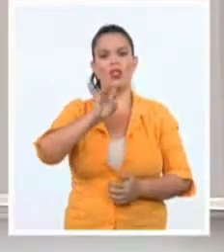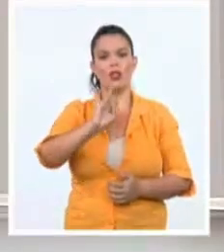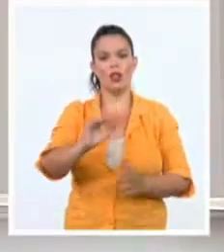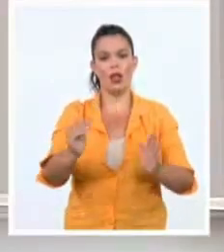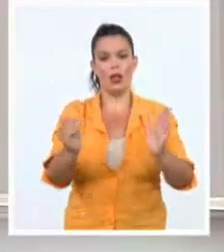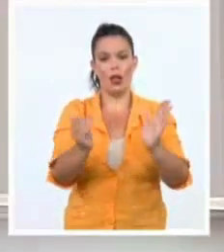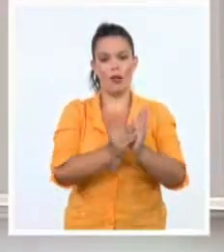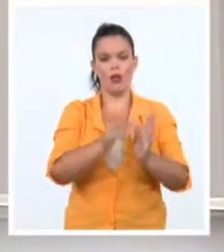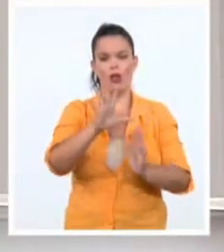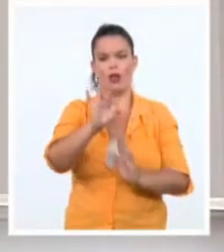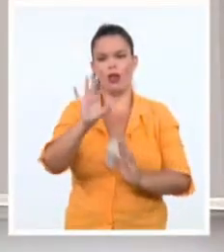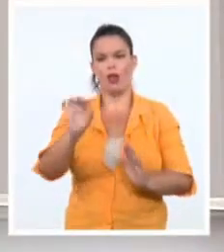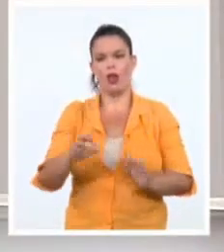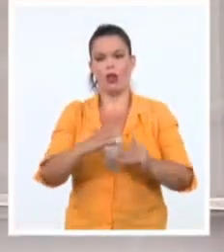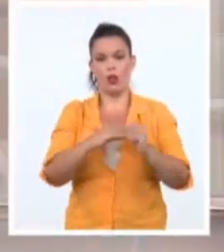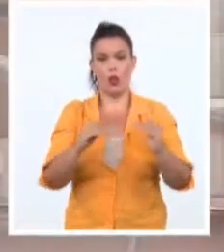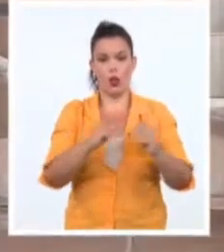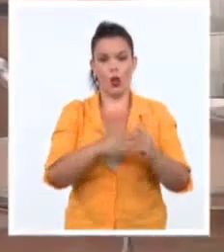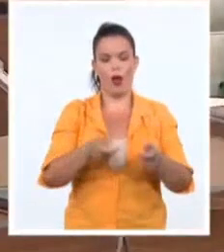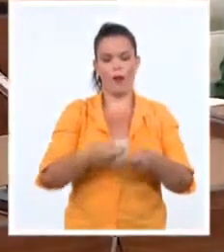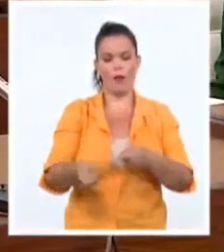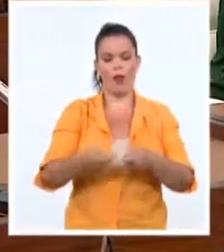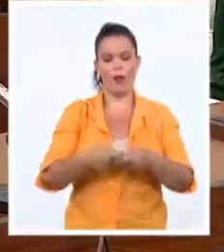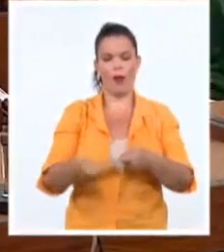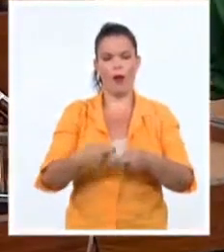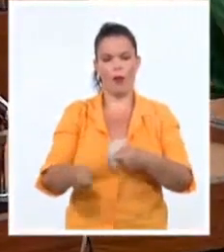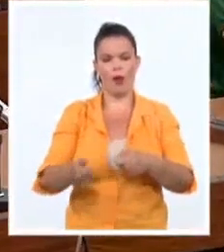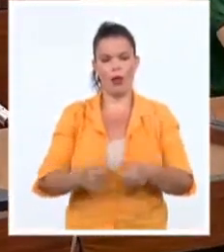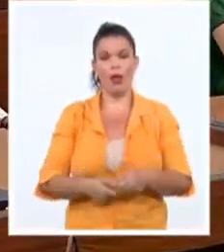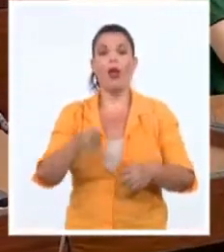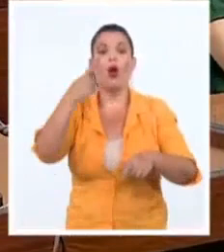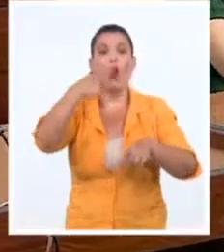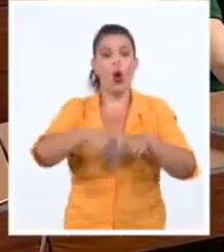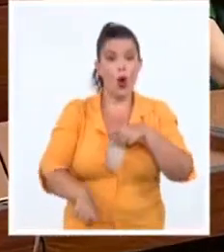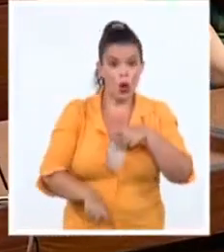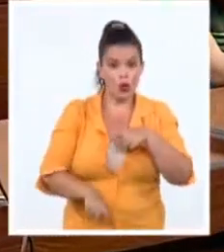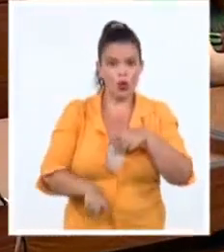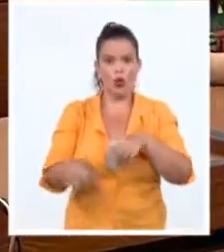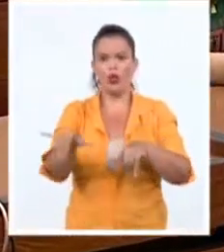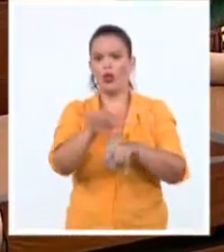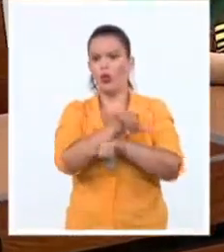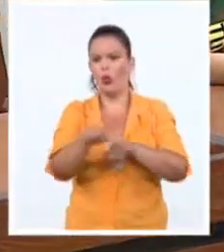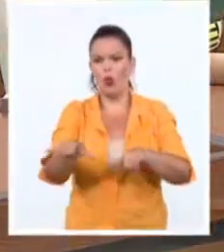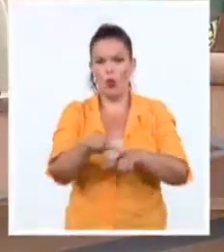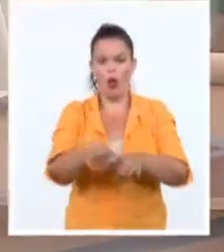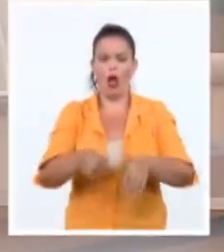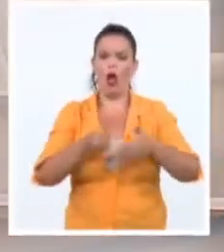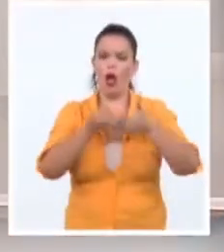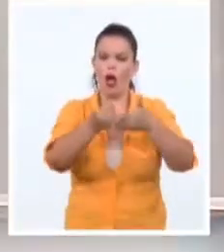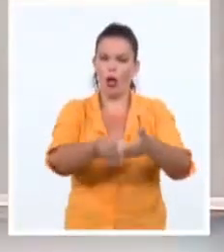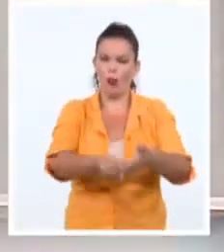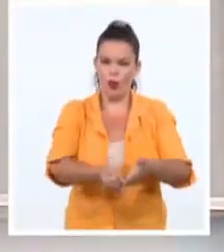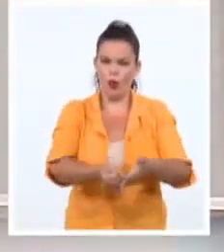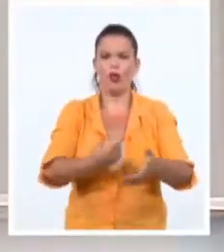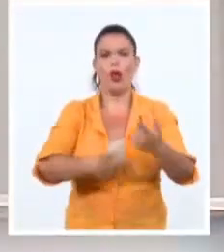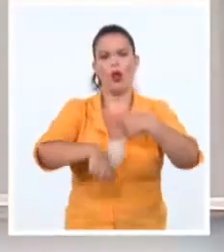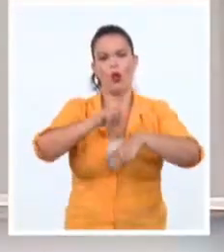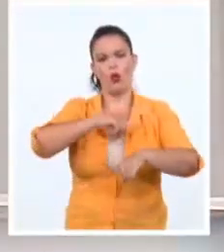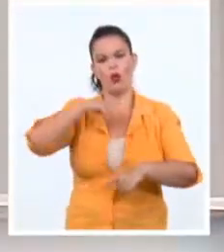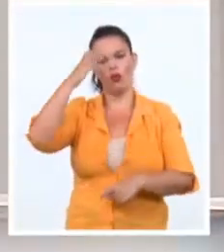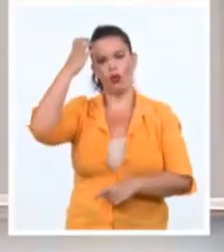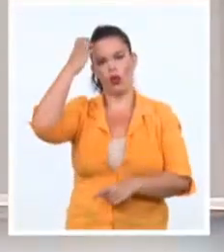creados para la campaña mediática contra Cuba, entre ellos ADN Digital, que recibió